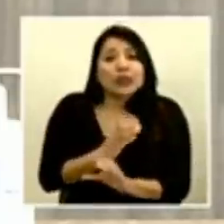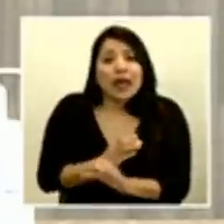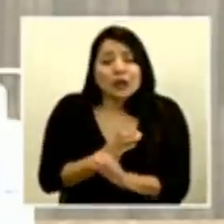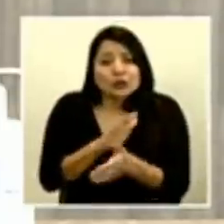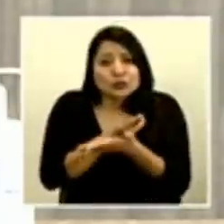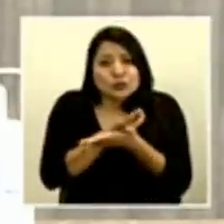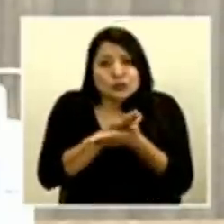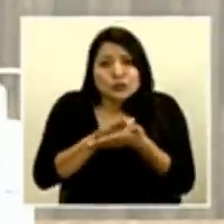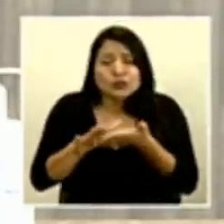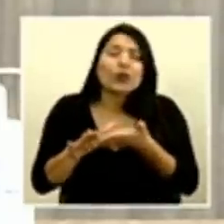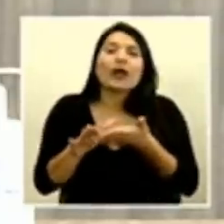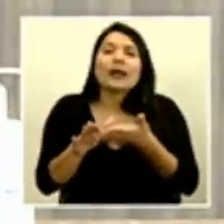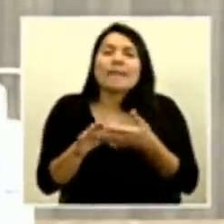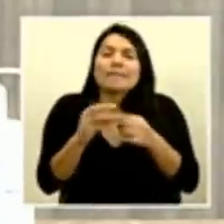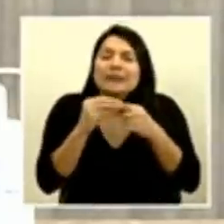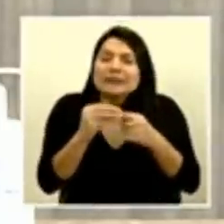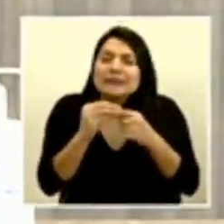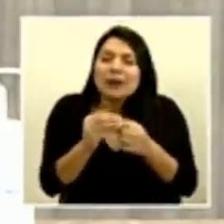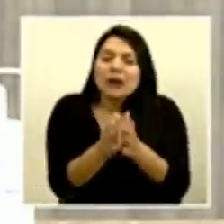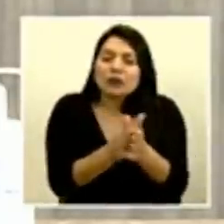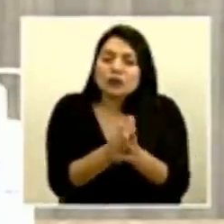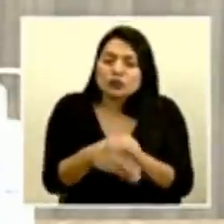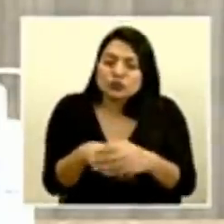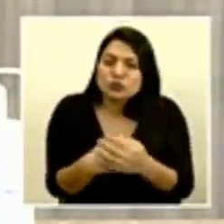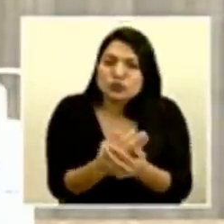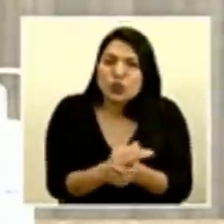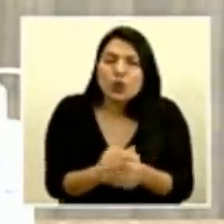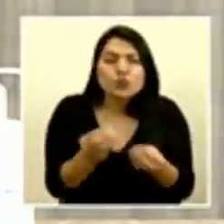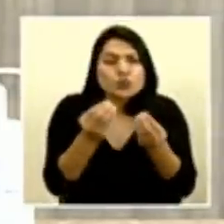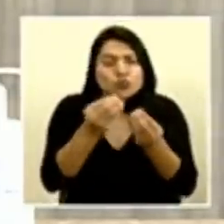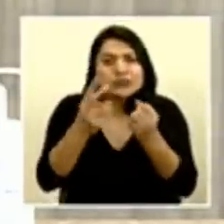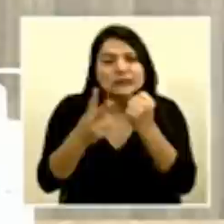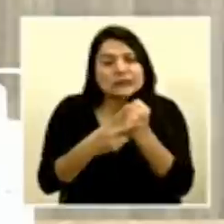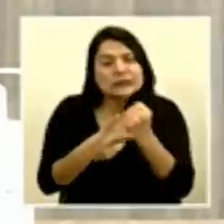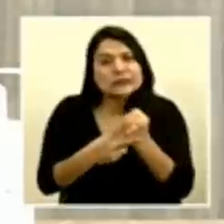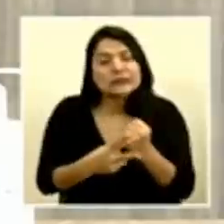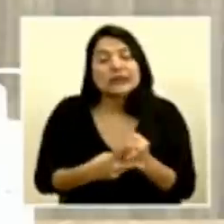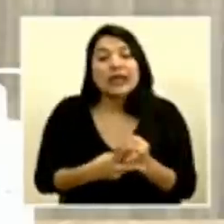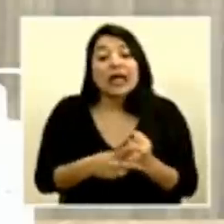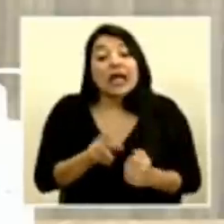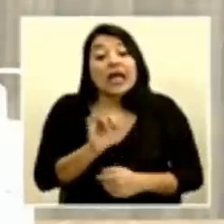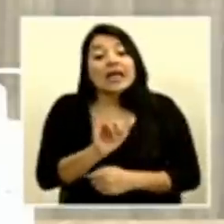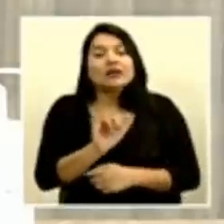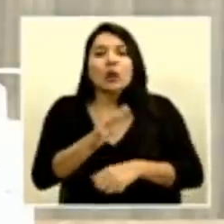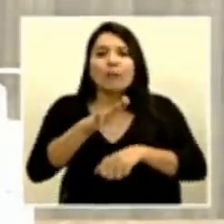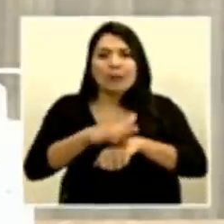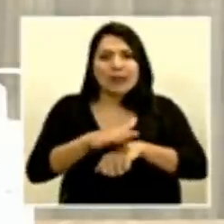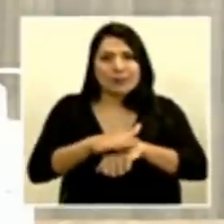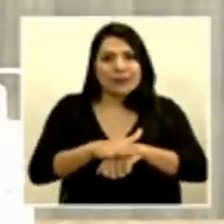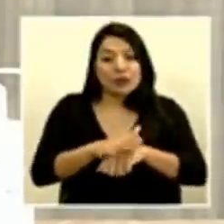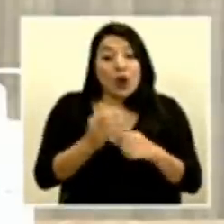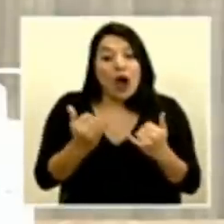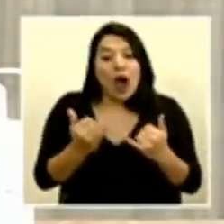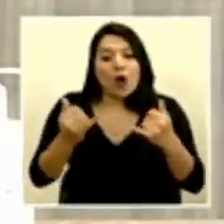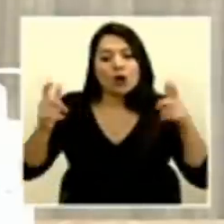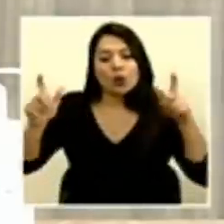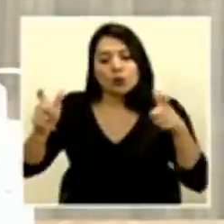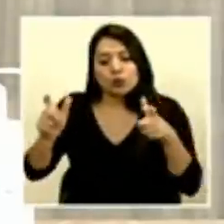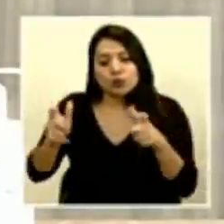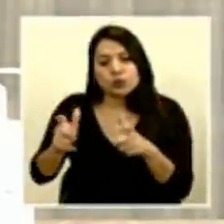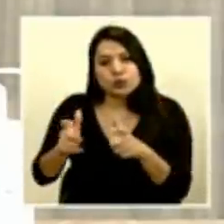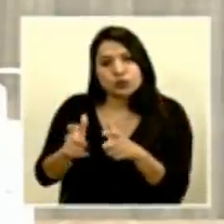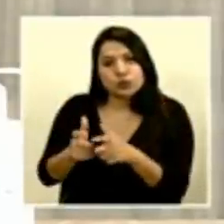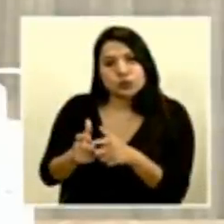especialmente el lavado de manos frecuente, ha llevado a una baja sustancial en la